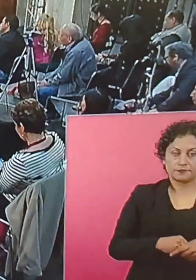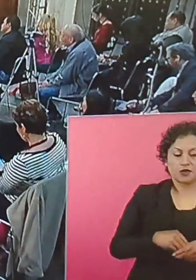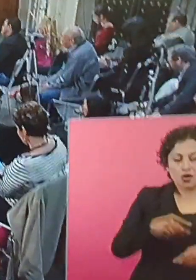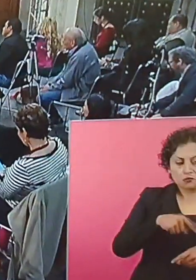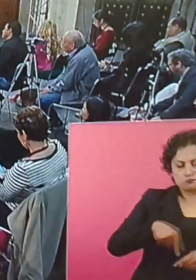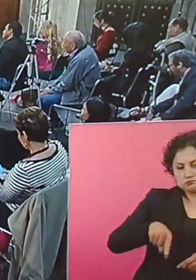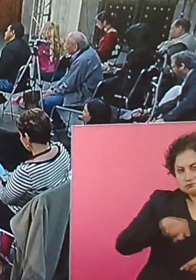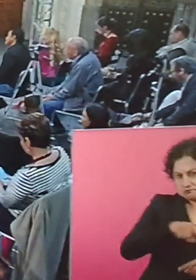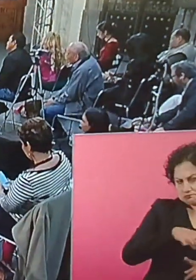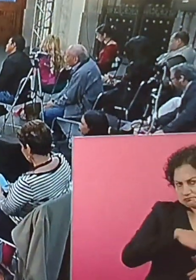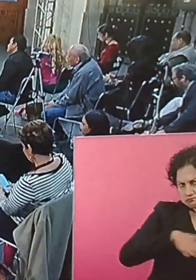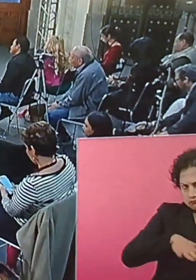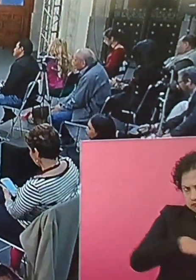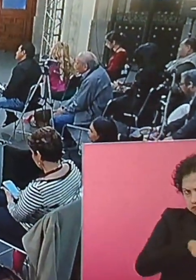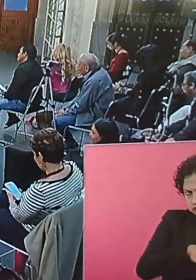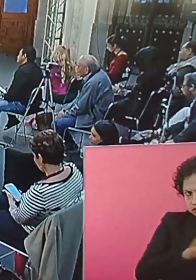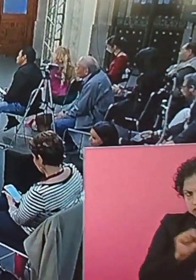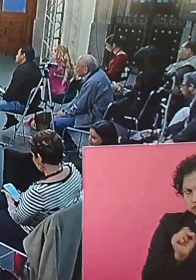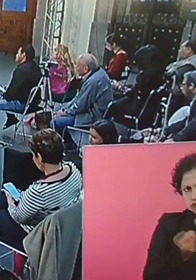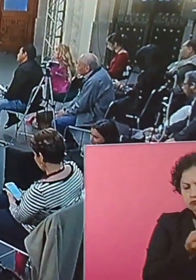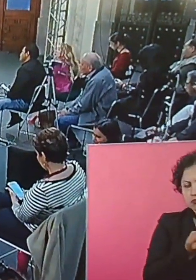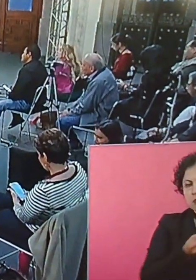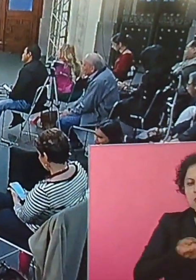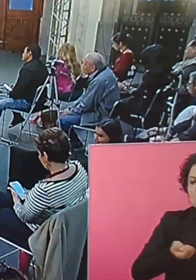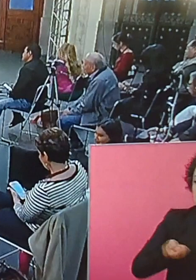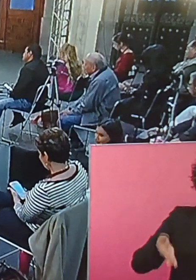béisbol, cachirules.